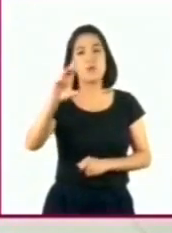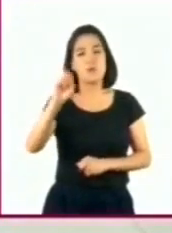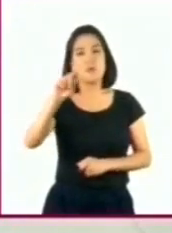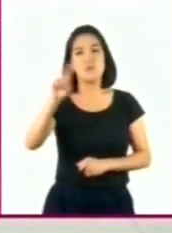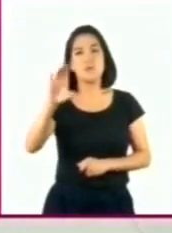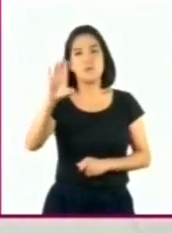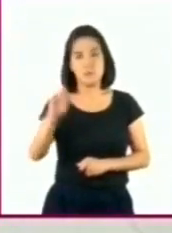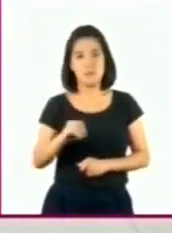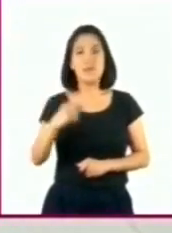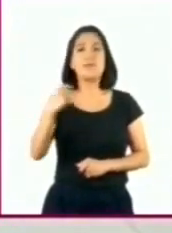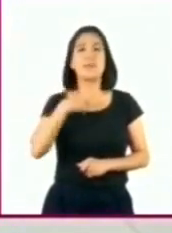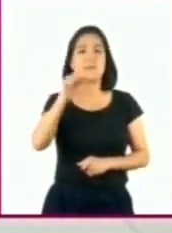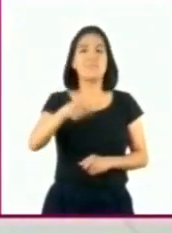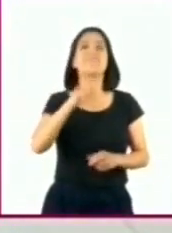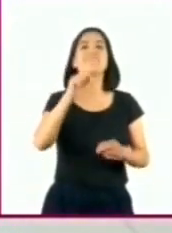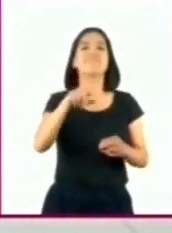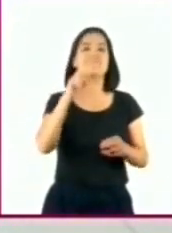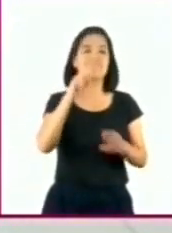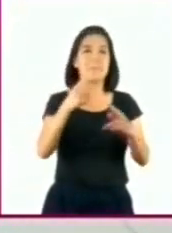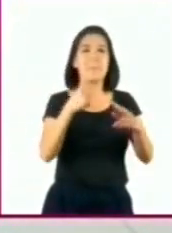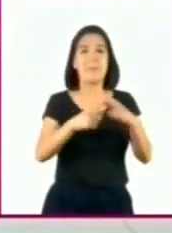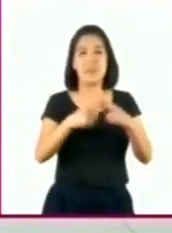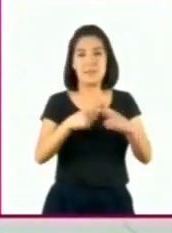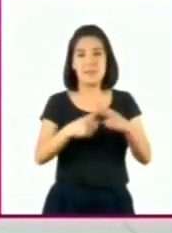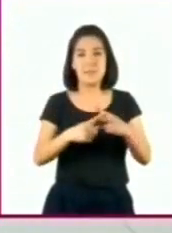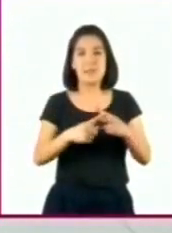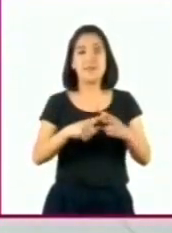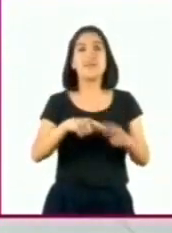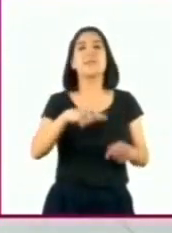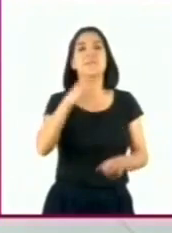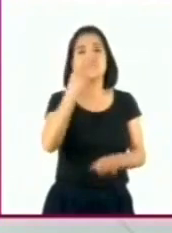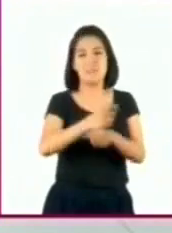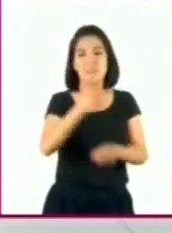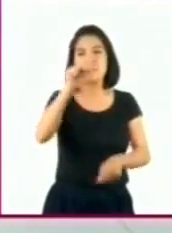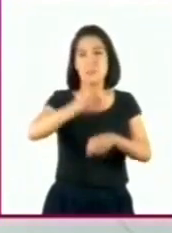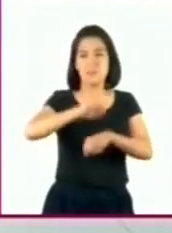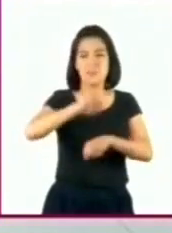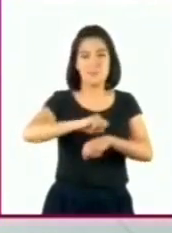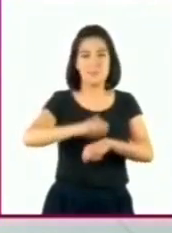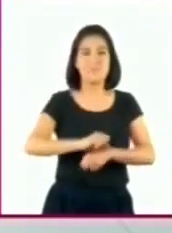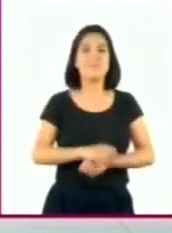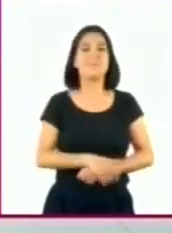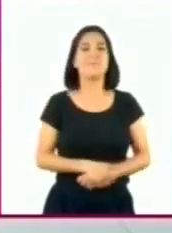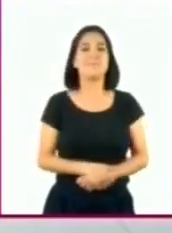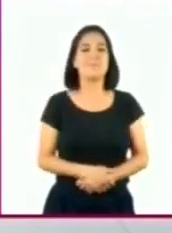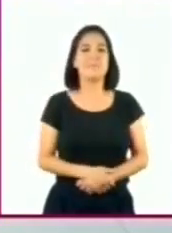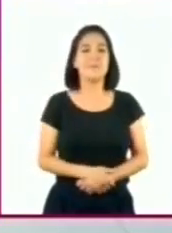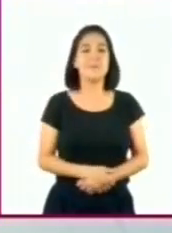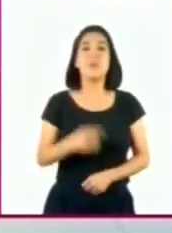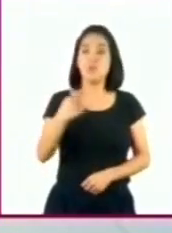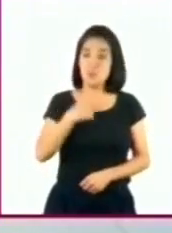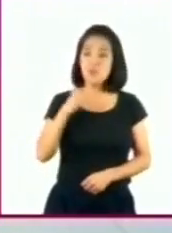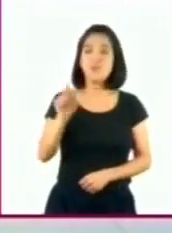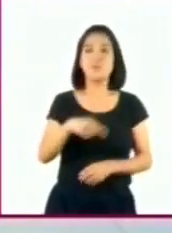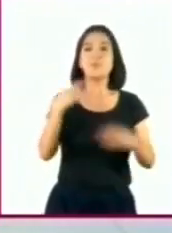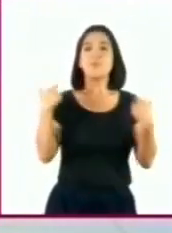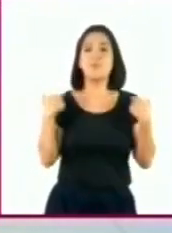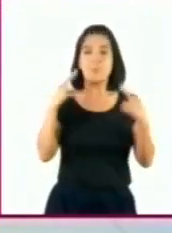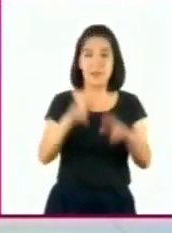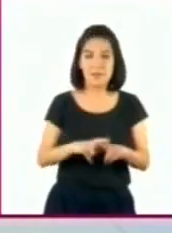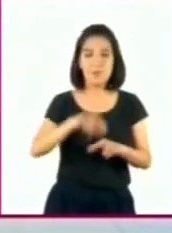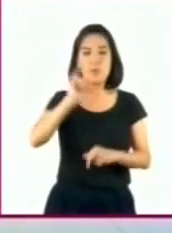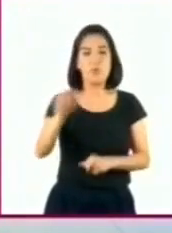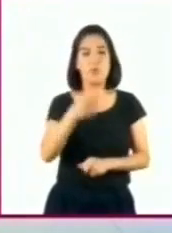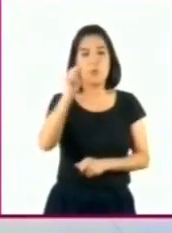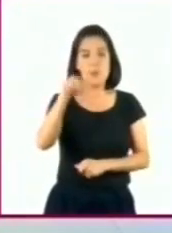de la asignatura de matemáticas correspondiente a primer grado de secundaria. Yo soy el profesor Juan Carlos Becerra